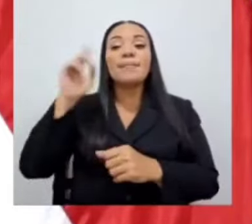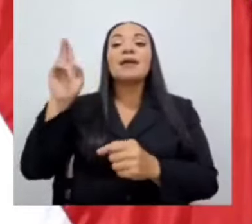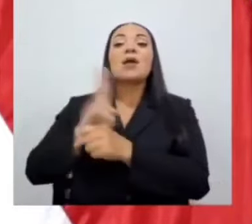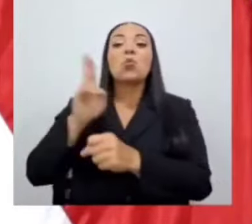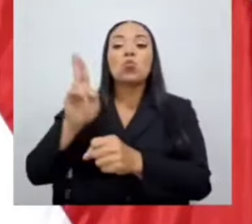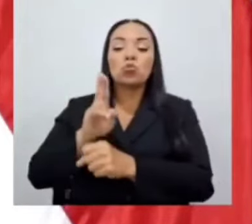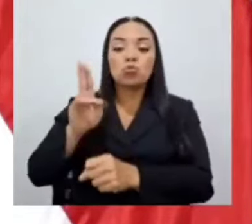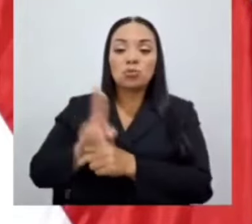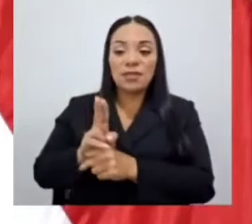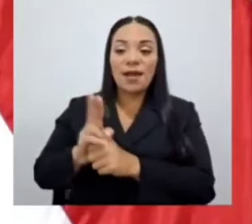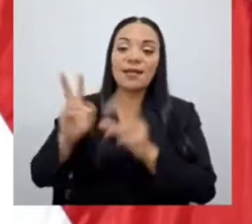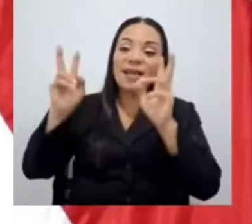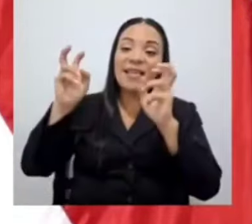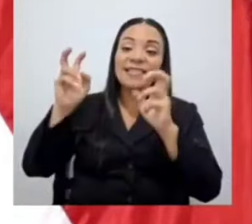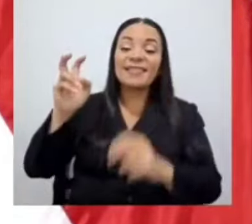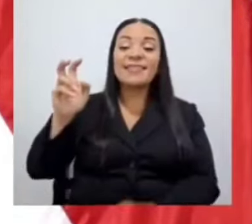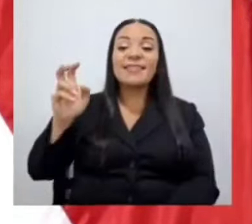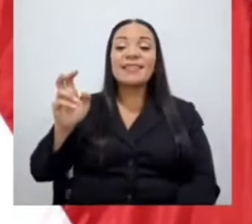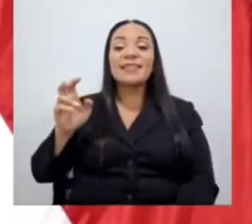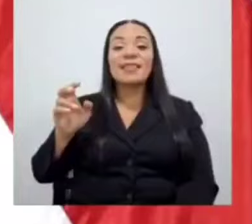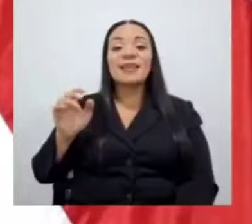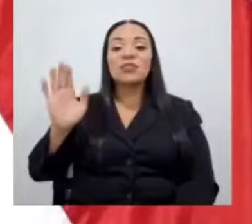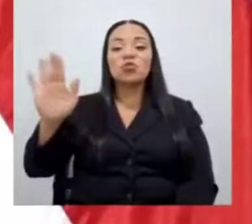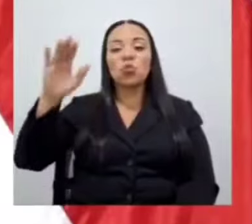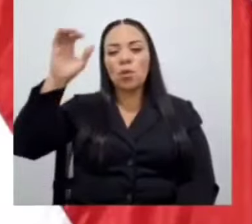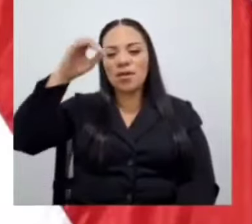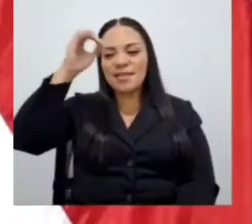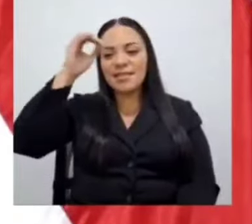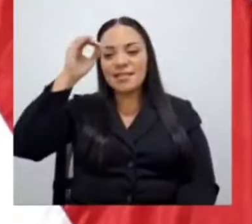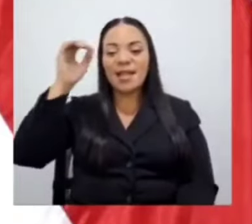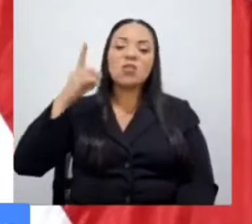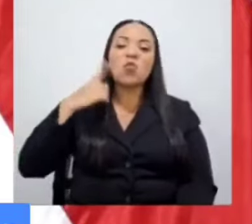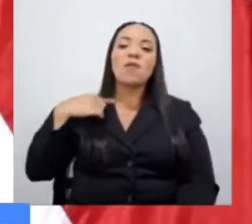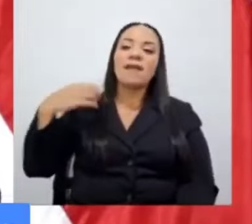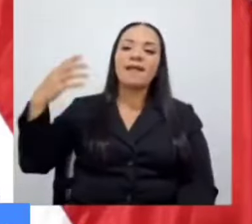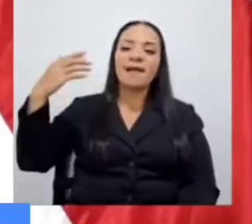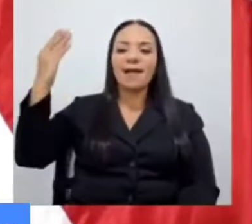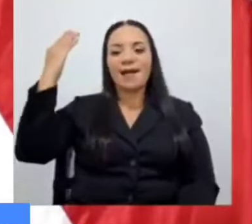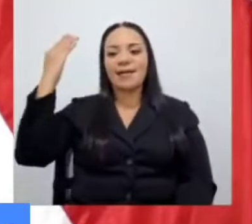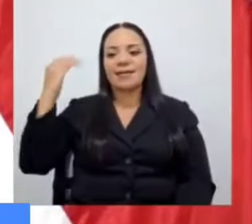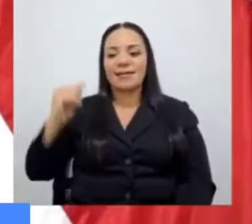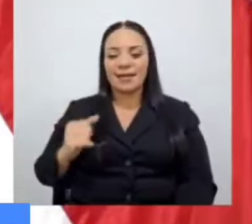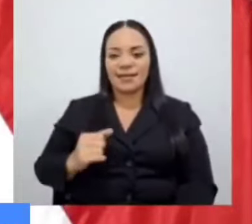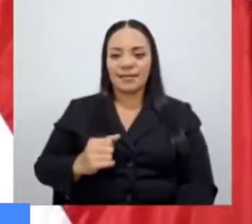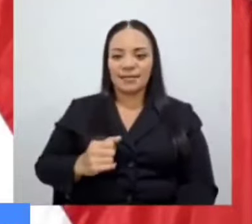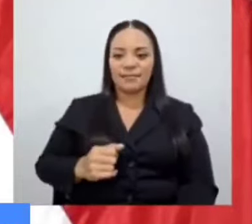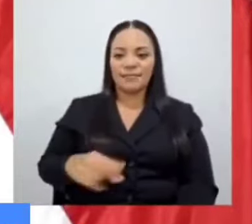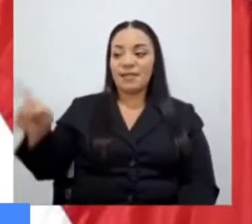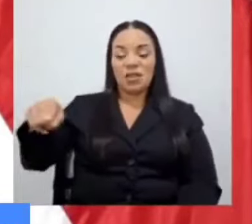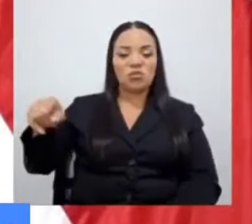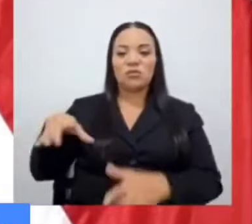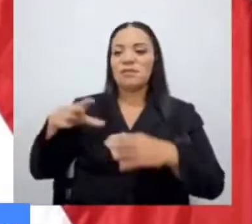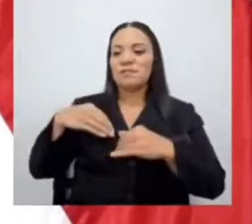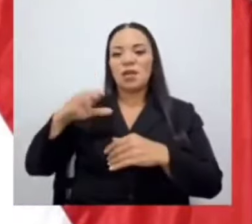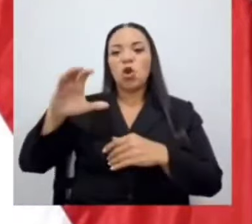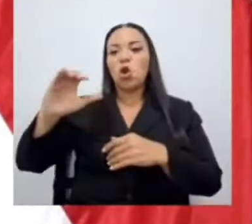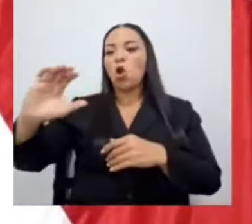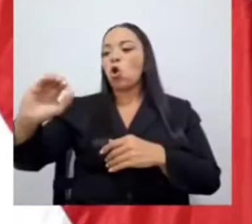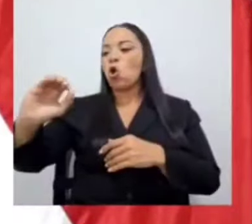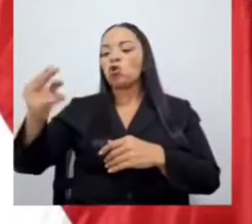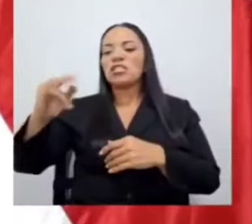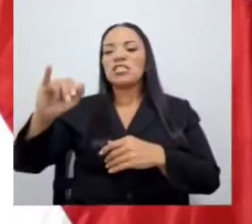discreción y criterio arbitrario entre dejar pasar cochinillas, diamantes,